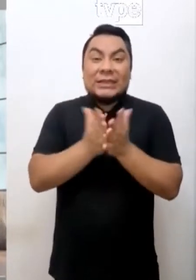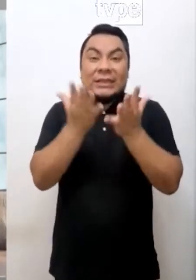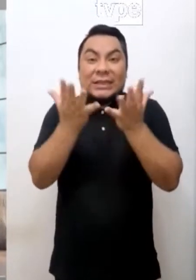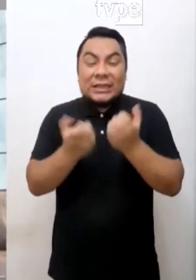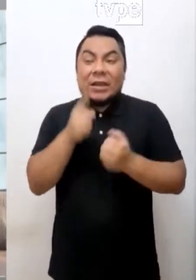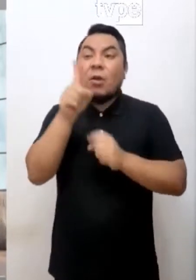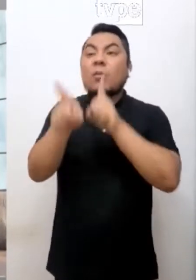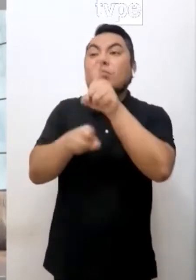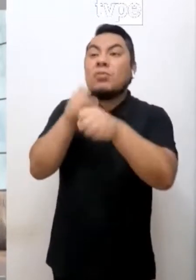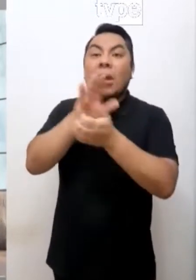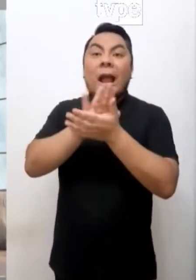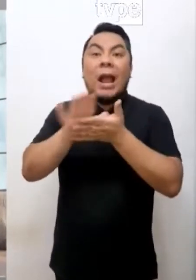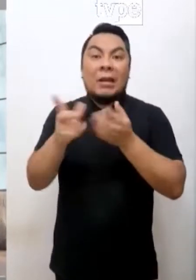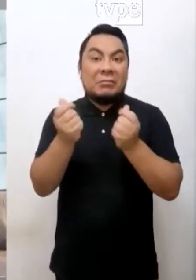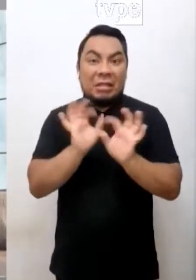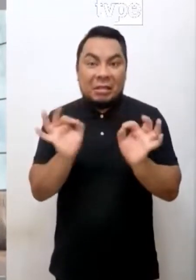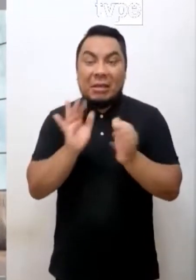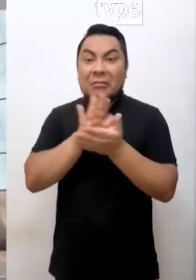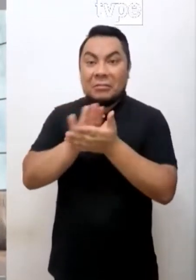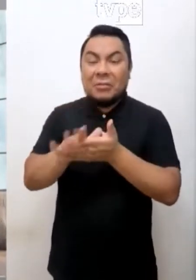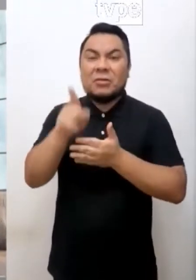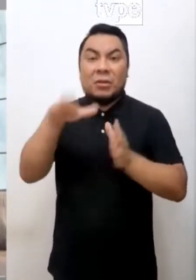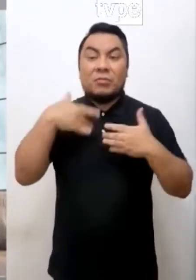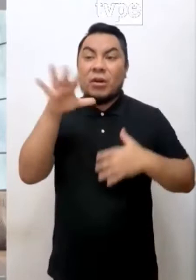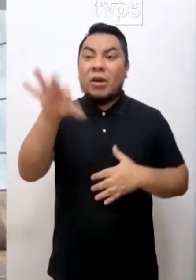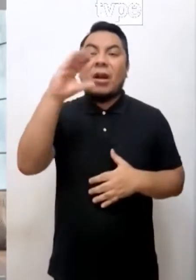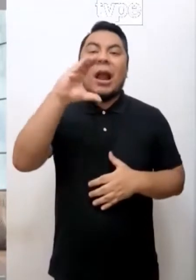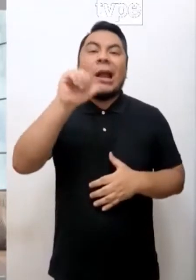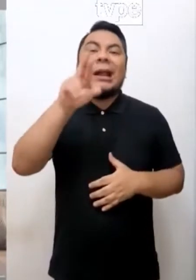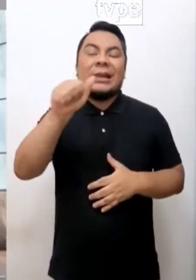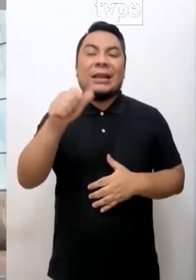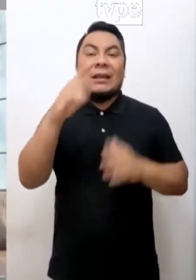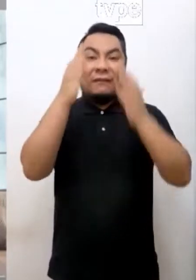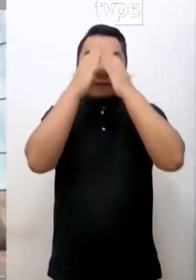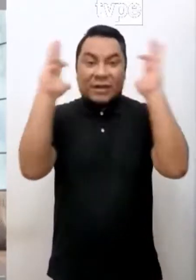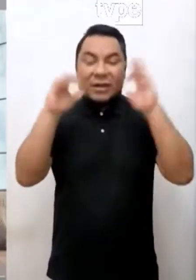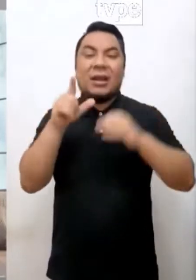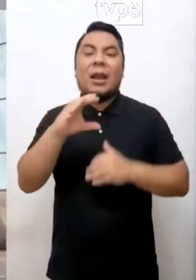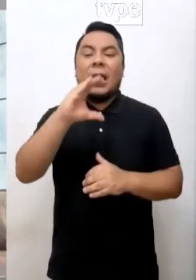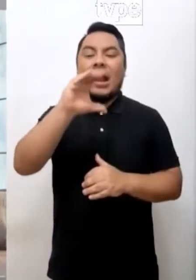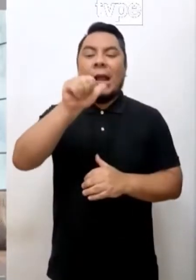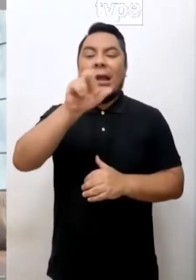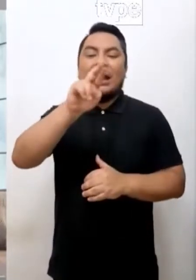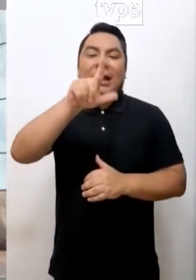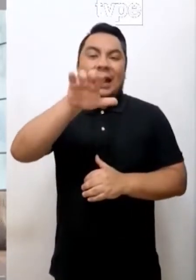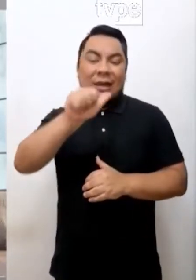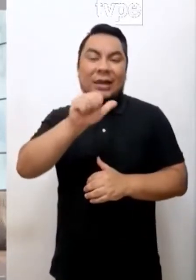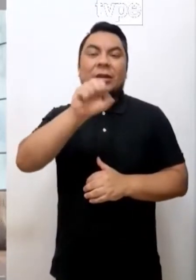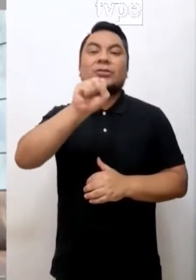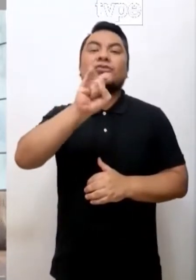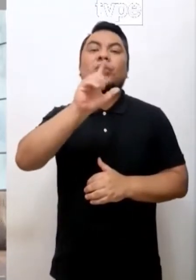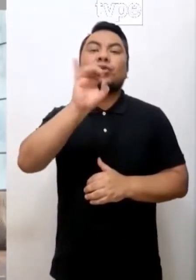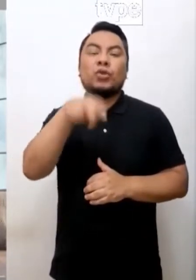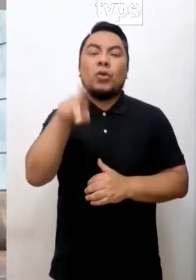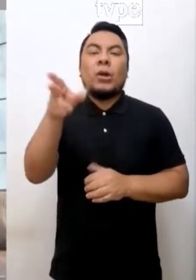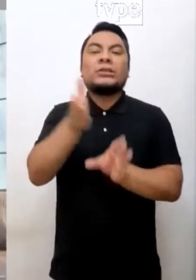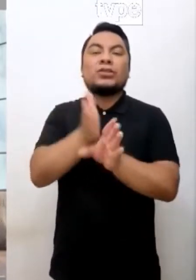desean una consulta gratuita, pueden encontrar a Carlita en el Facebook como Carla Suión